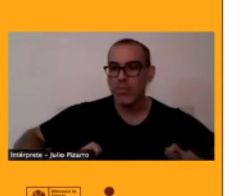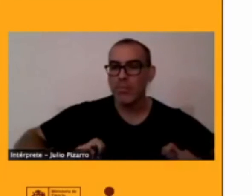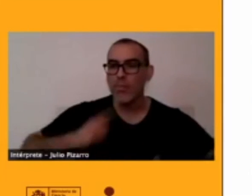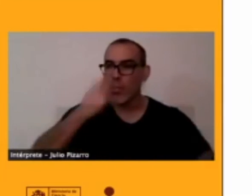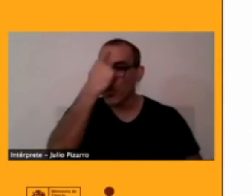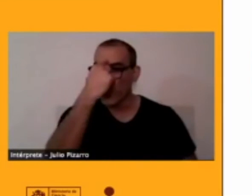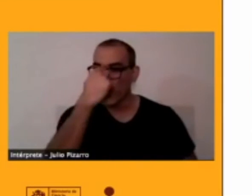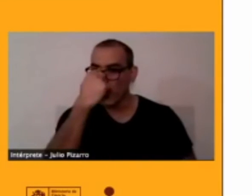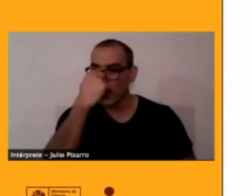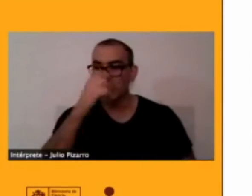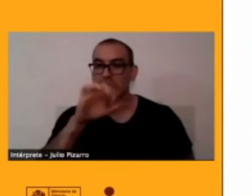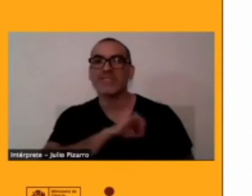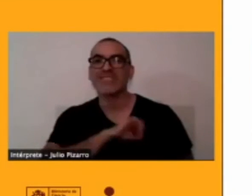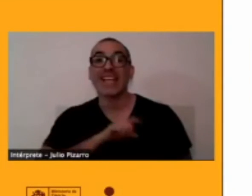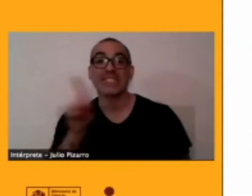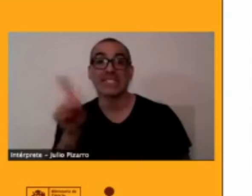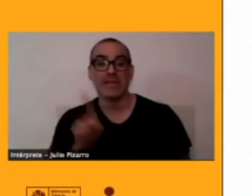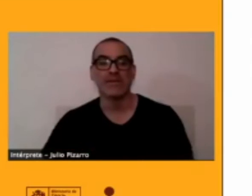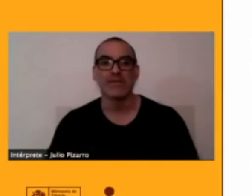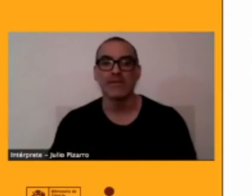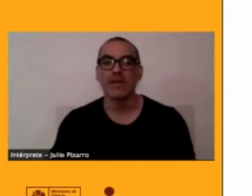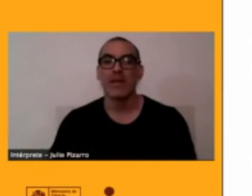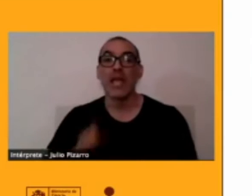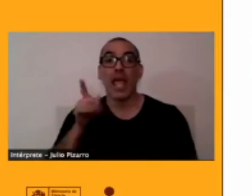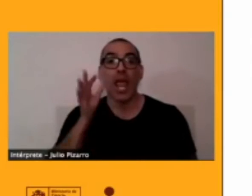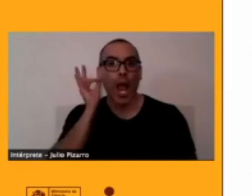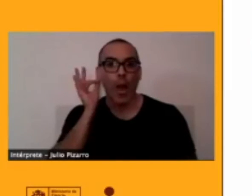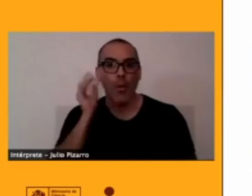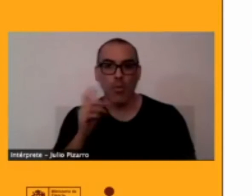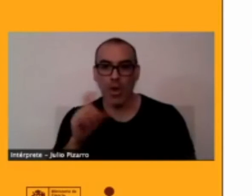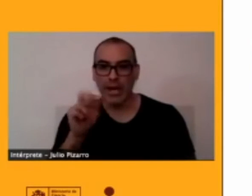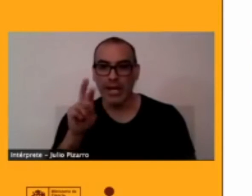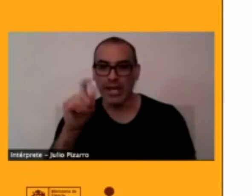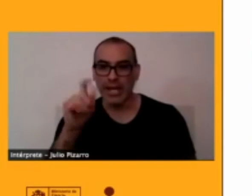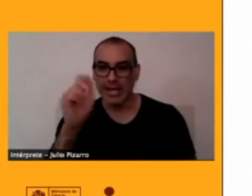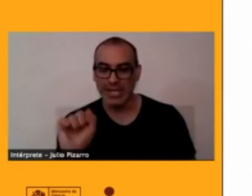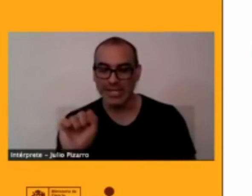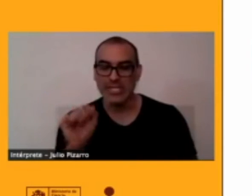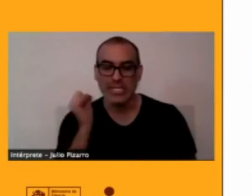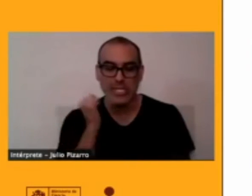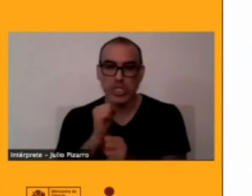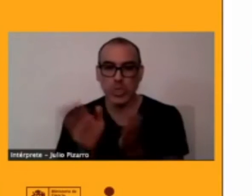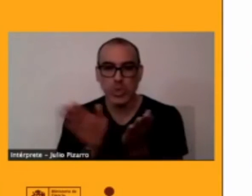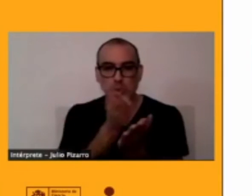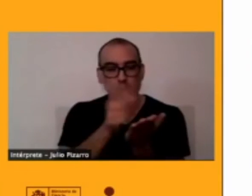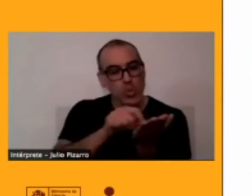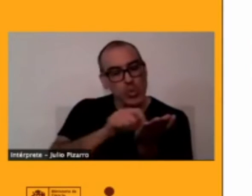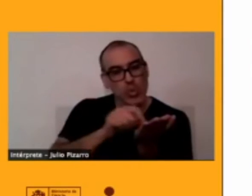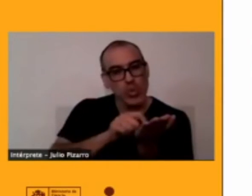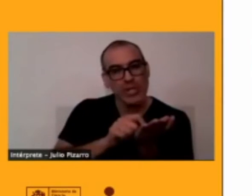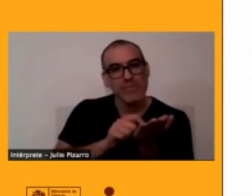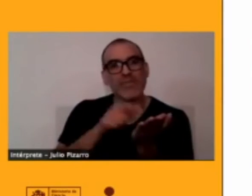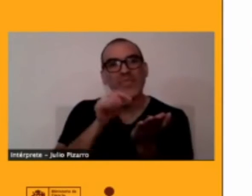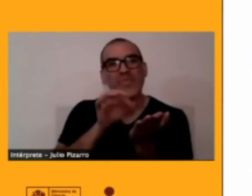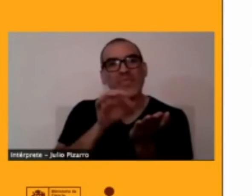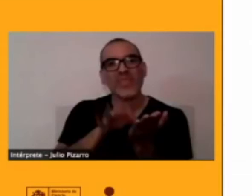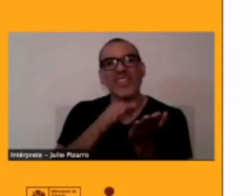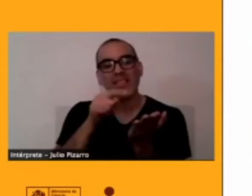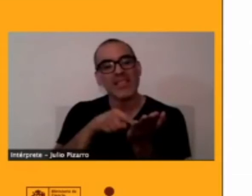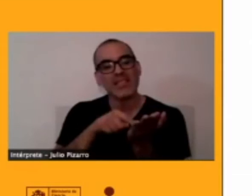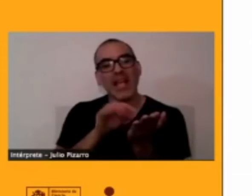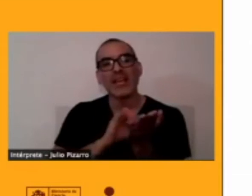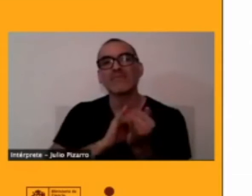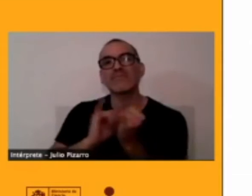Y ella escribió un libro también muy importante que es, que habla acerca de Peine. Y mientras estudiaba